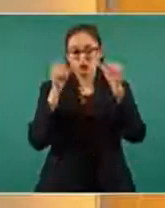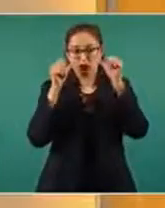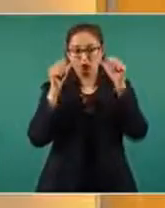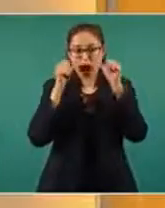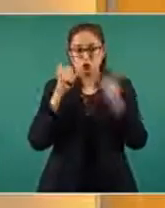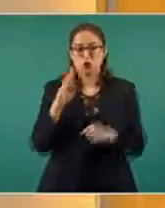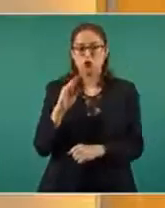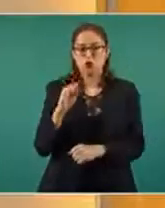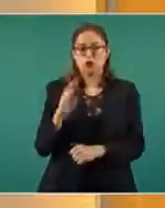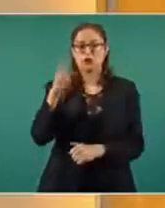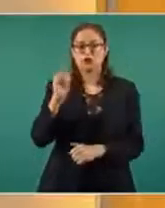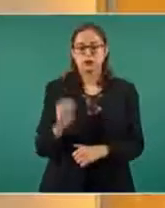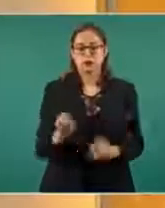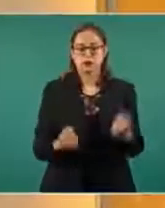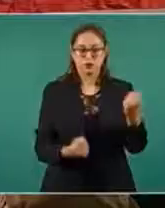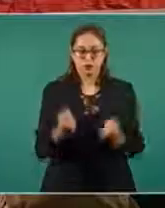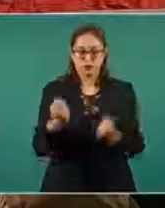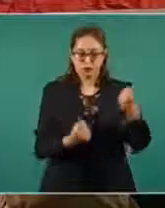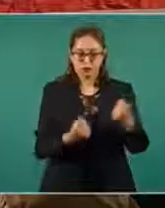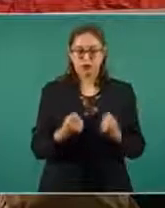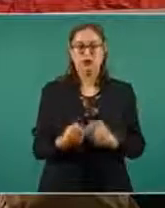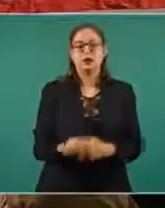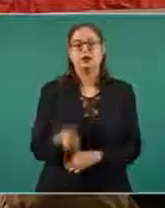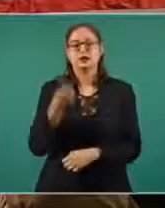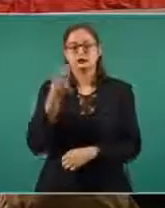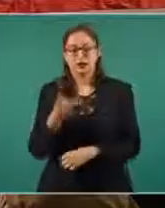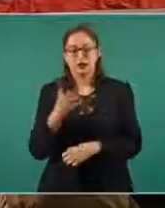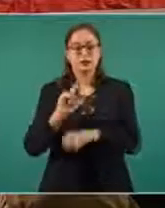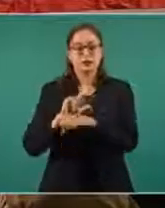vehículos y 3 aeronaves. Es todo, señor presidente. Gracias. Gracias. Gracias.